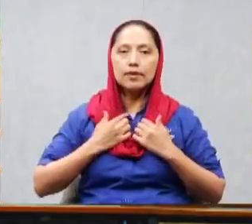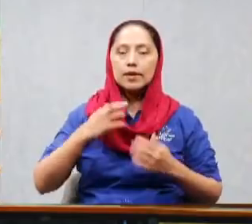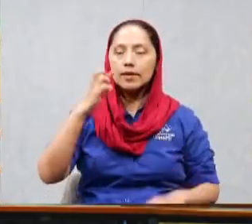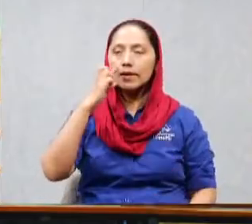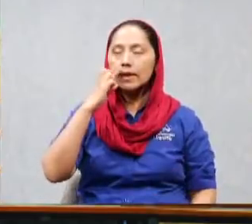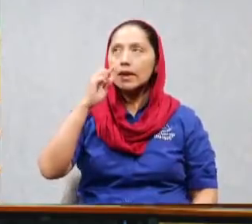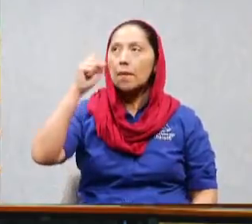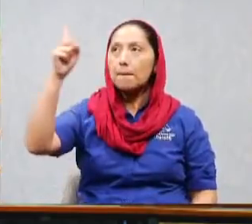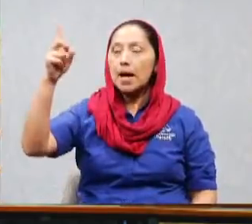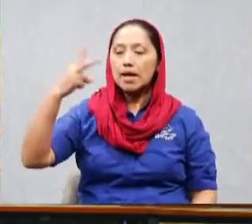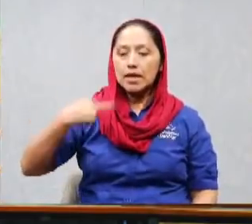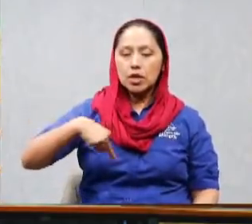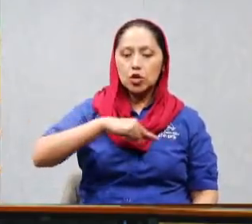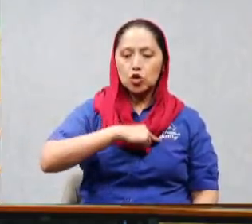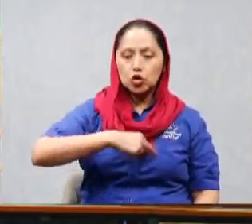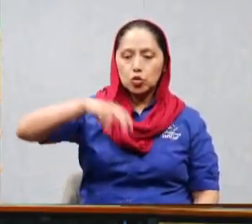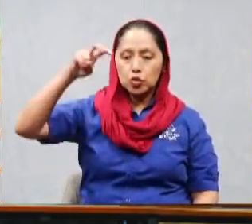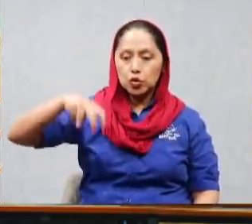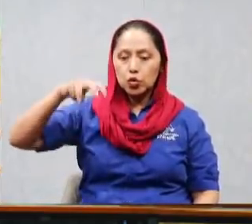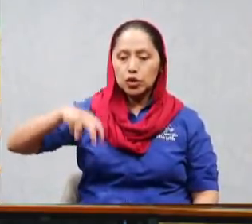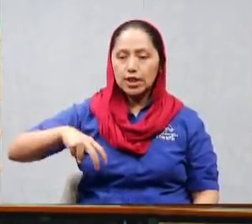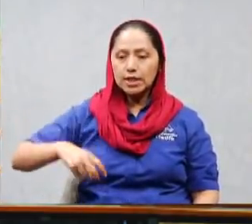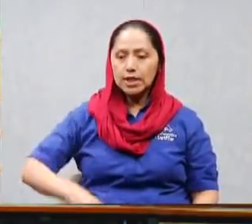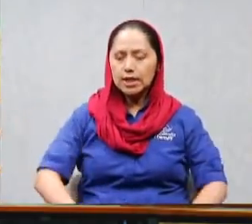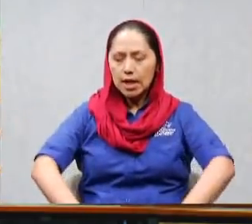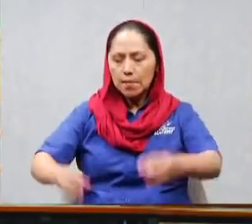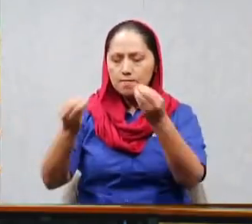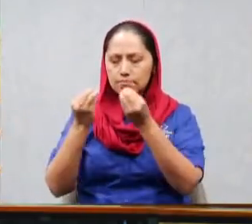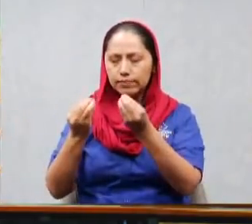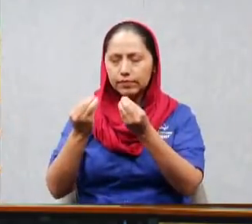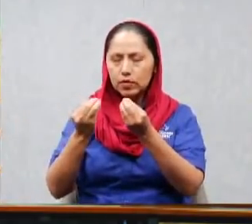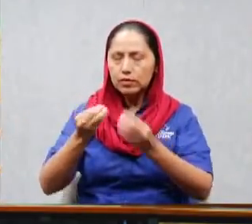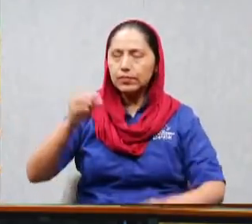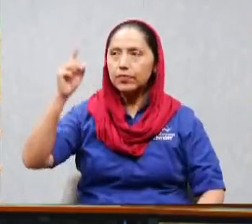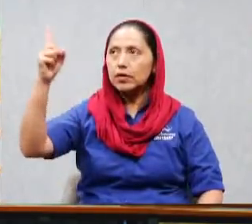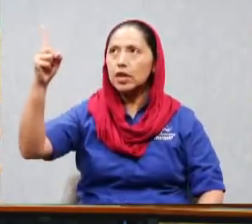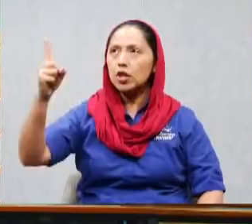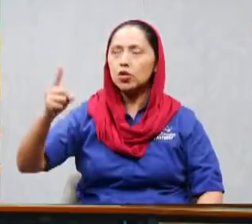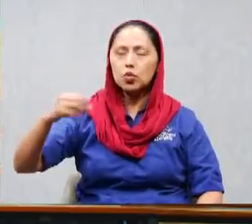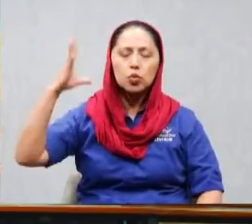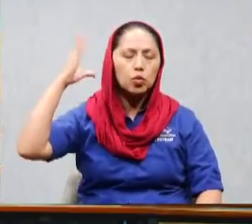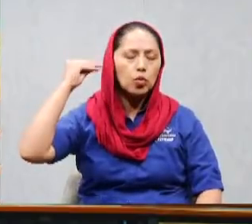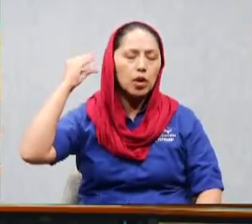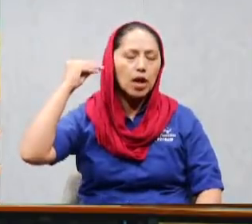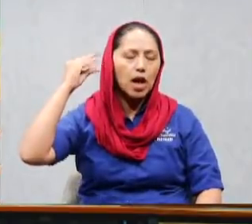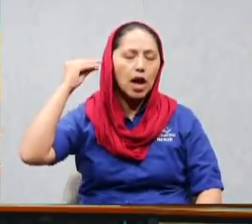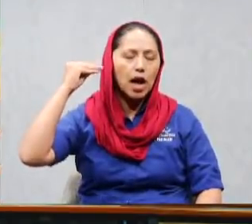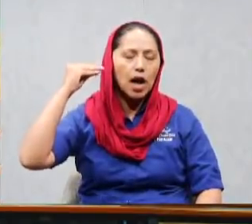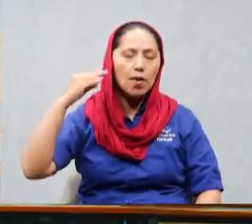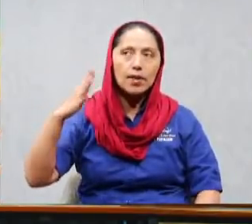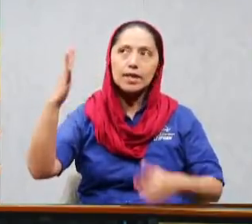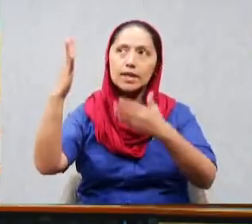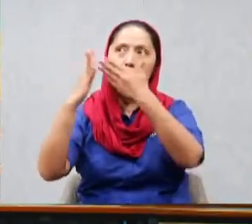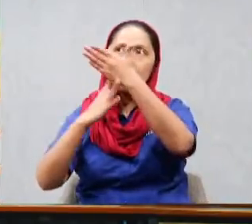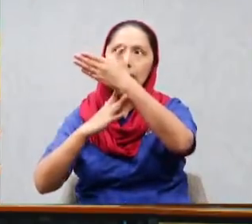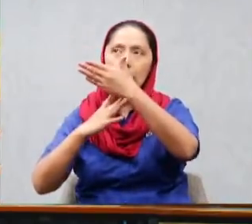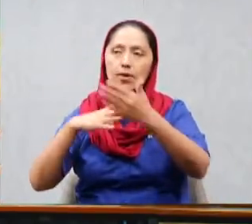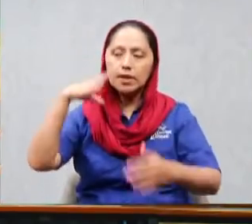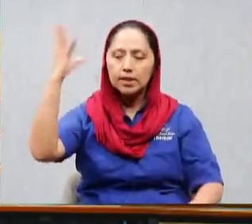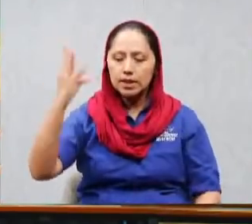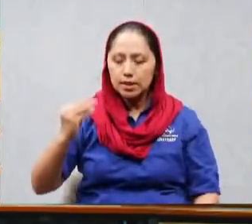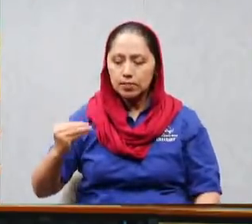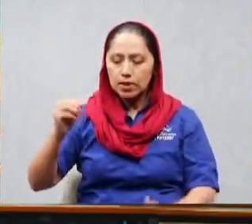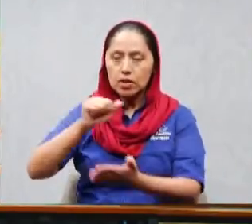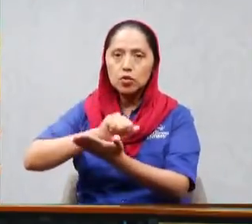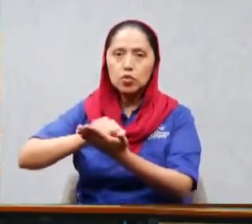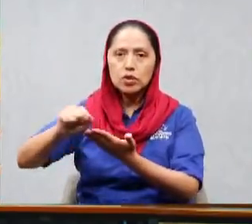ti, de saber de ti, de que tú nos hables, Señor, por tu palabra y tu espíritu. Ayúdanos, Señor, a